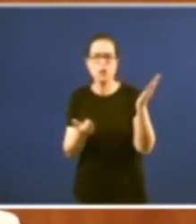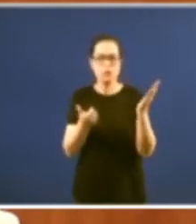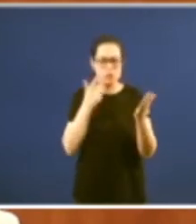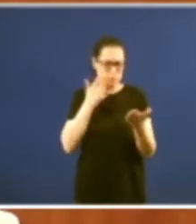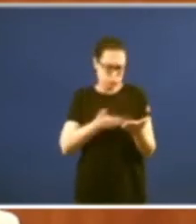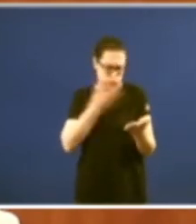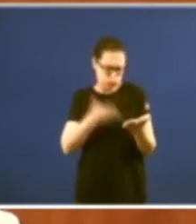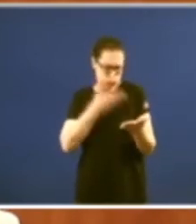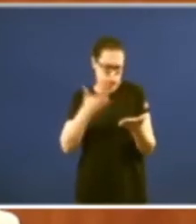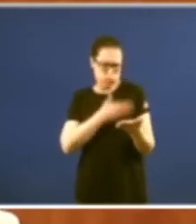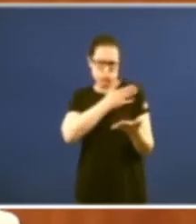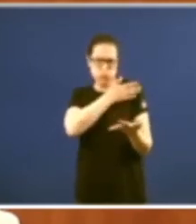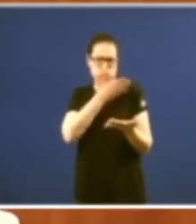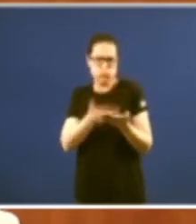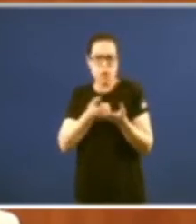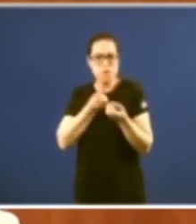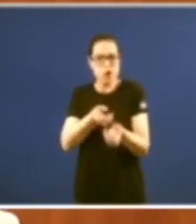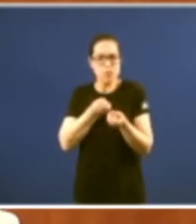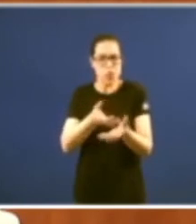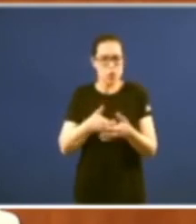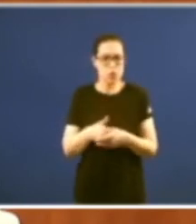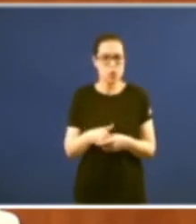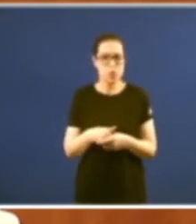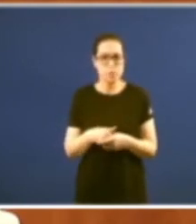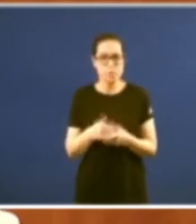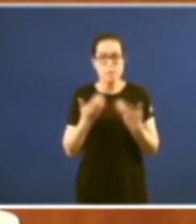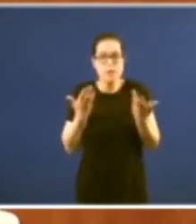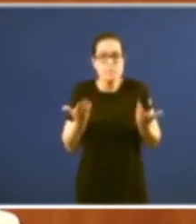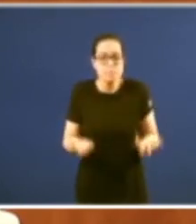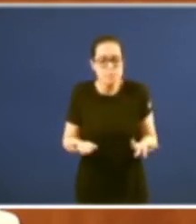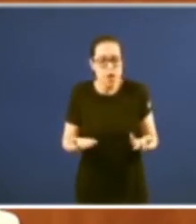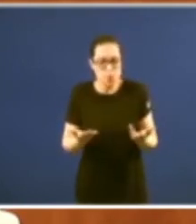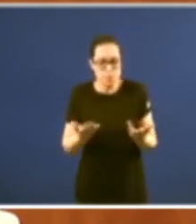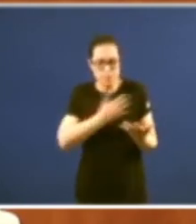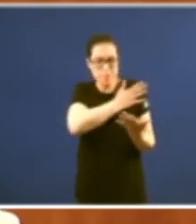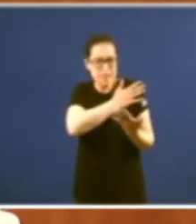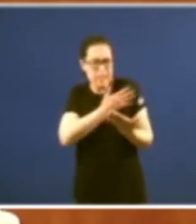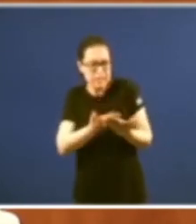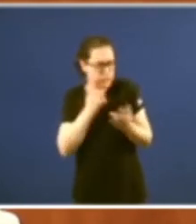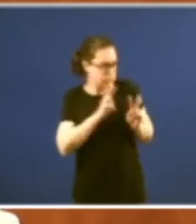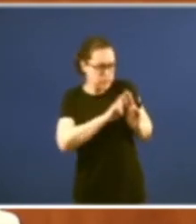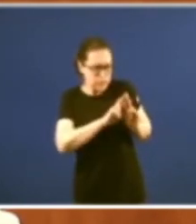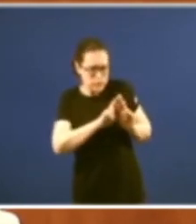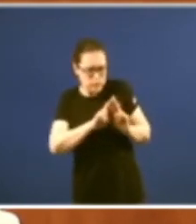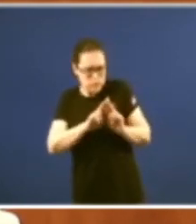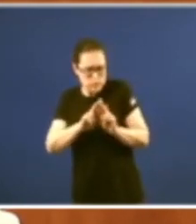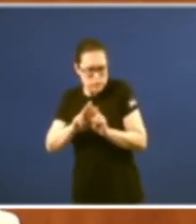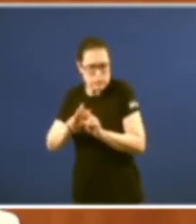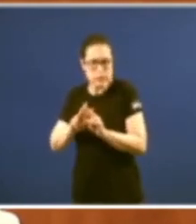de información e sin embargo pois de novo non fomos capaces non fomos quen de volver